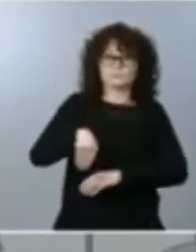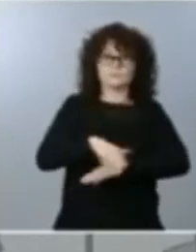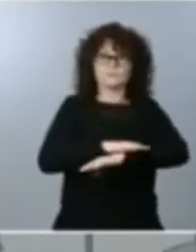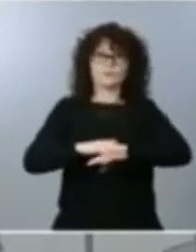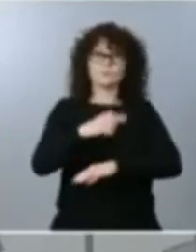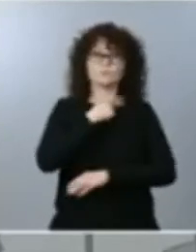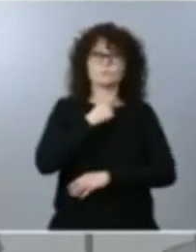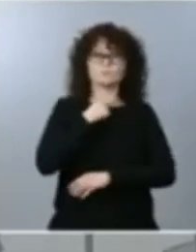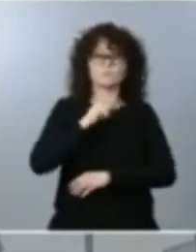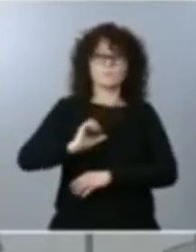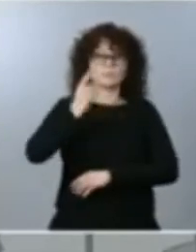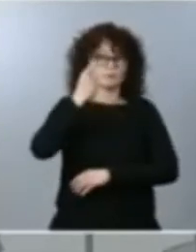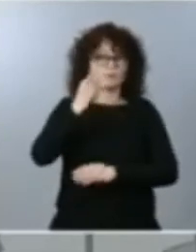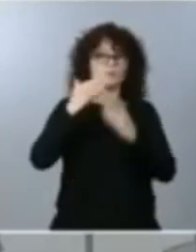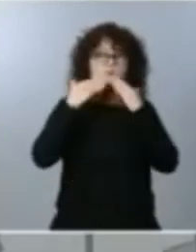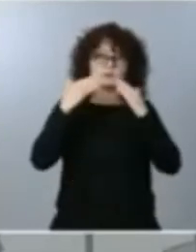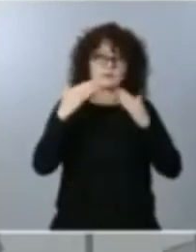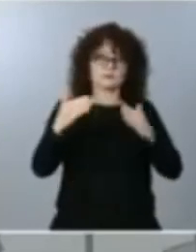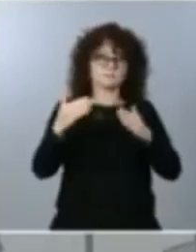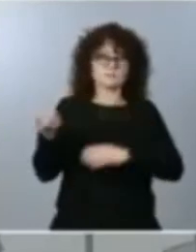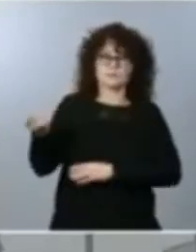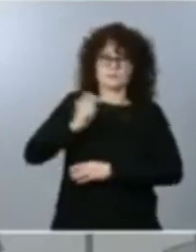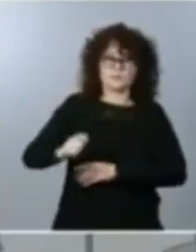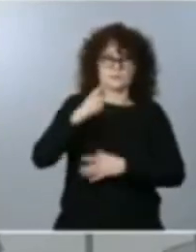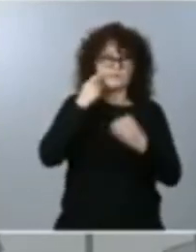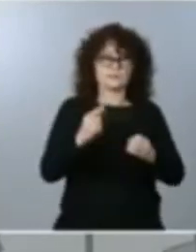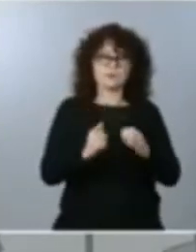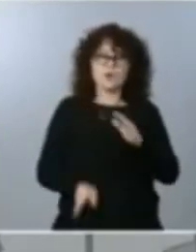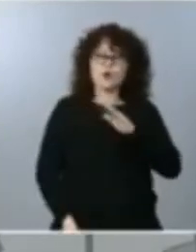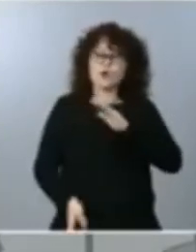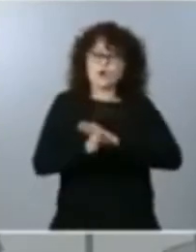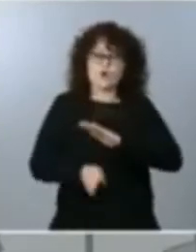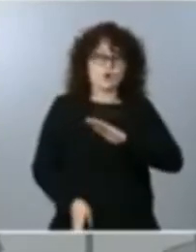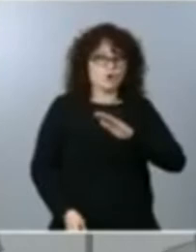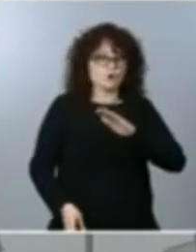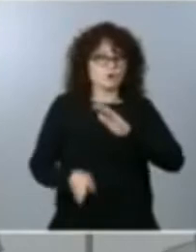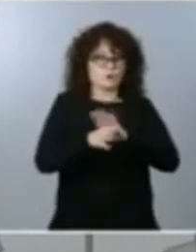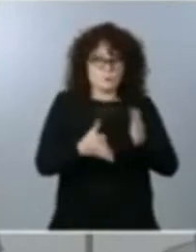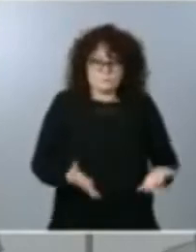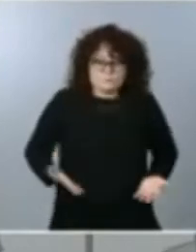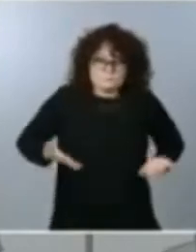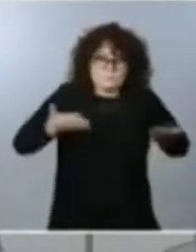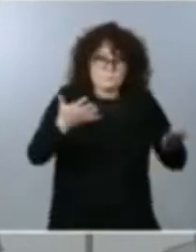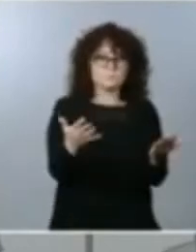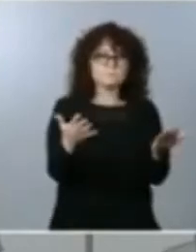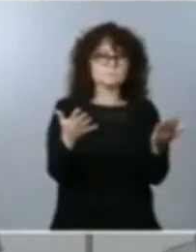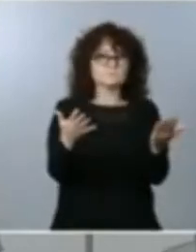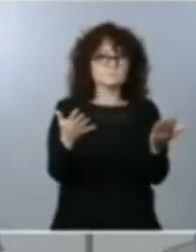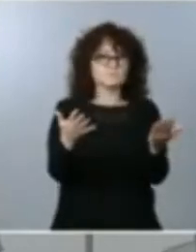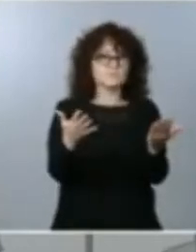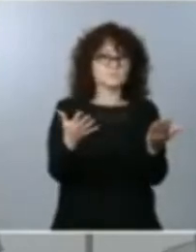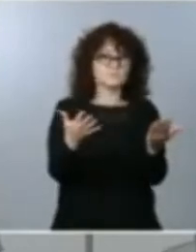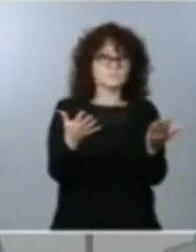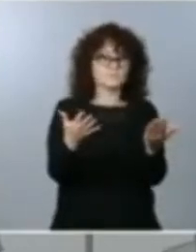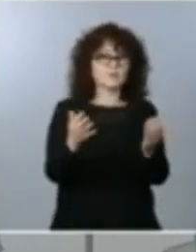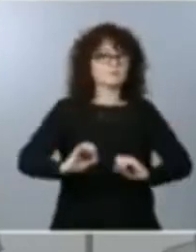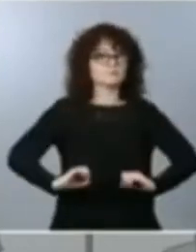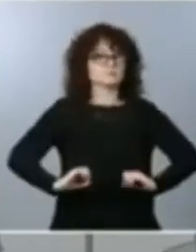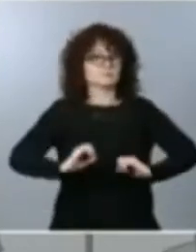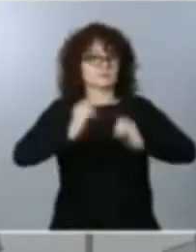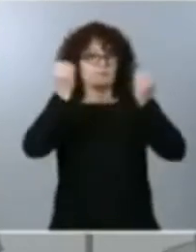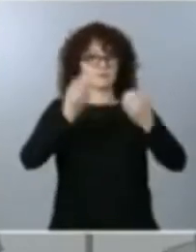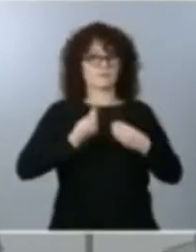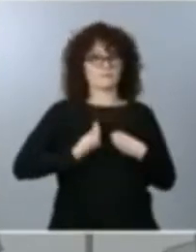a los profesionales sanitarios, que siguen dando lo que tienen y lo que tenían para salvar vidas.